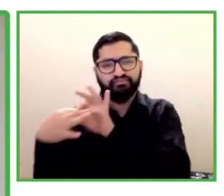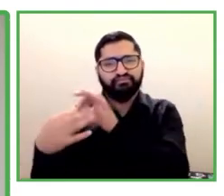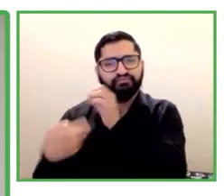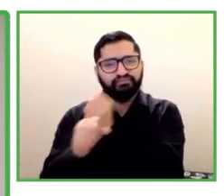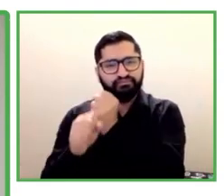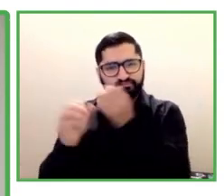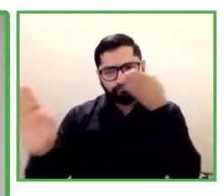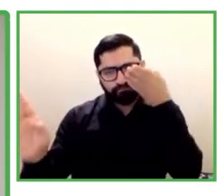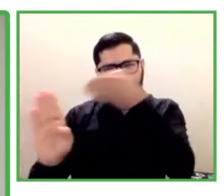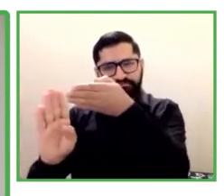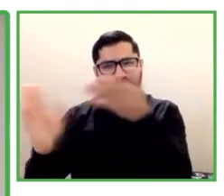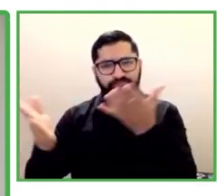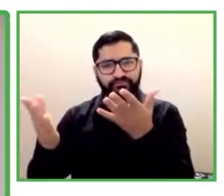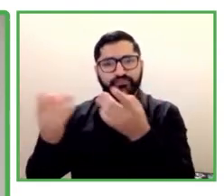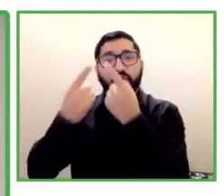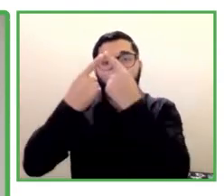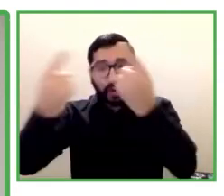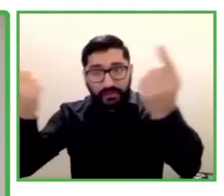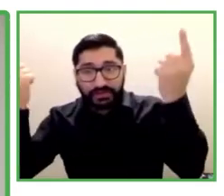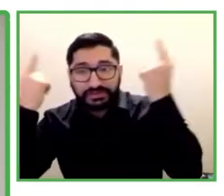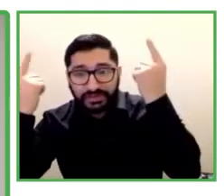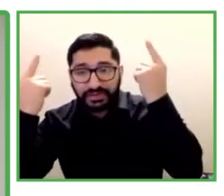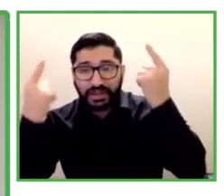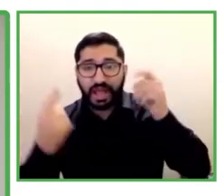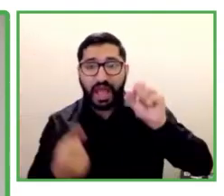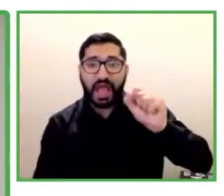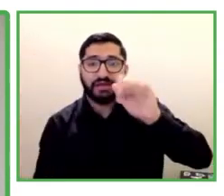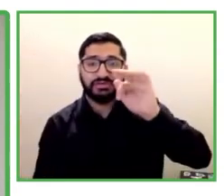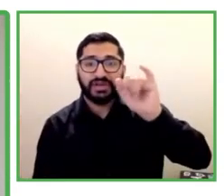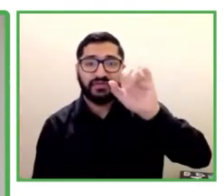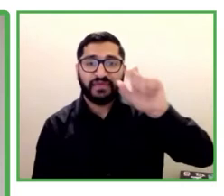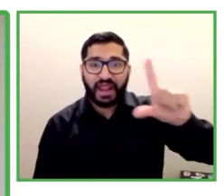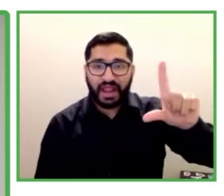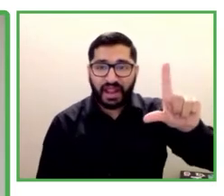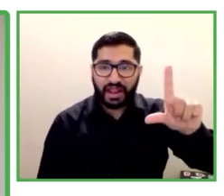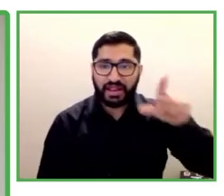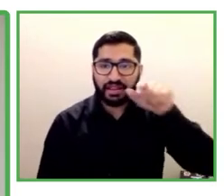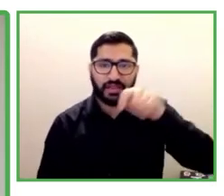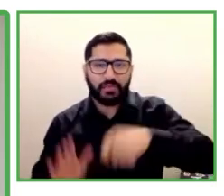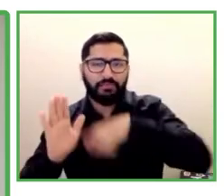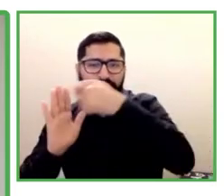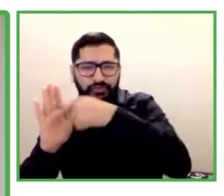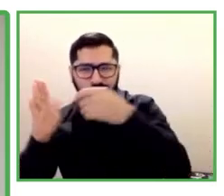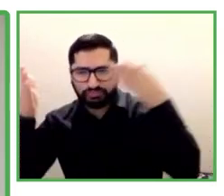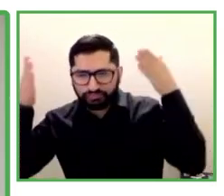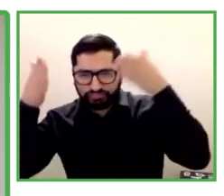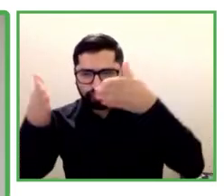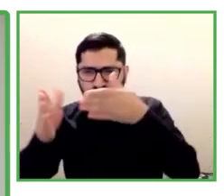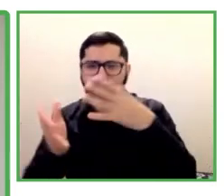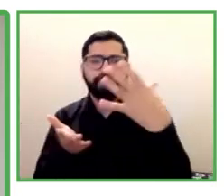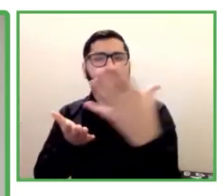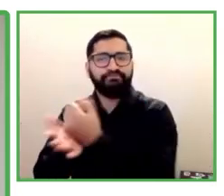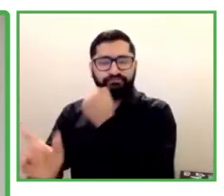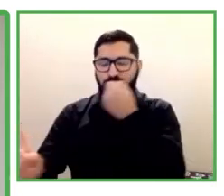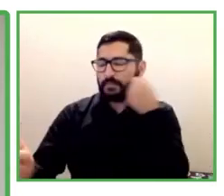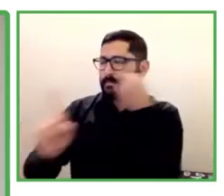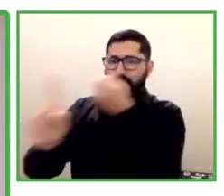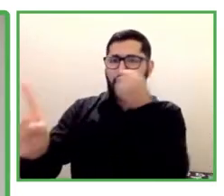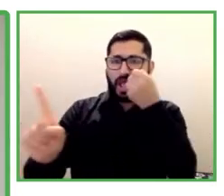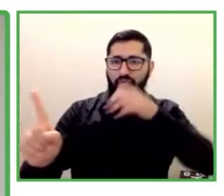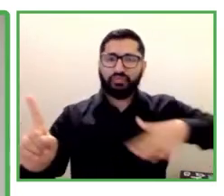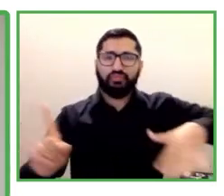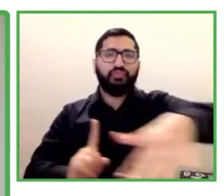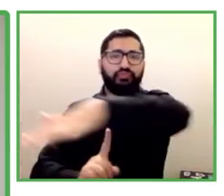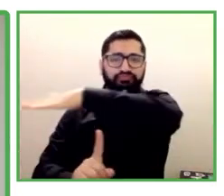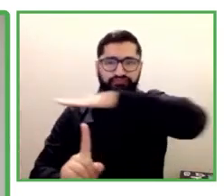tenido un programa ganador de impacto regional. Además, así es que el Comité de